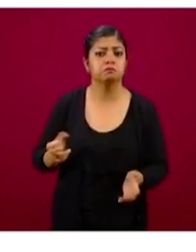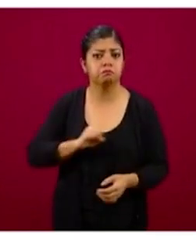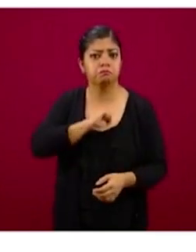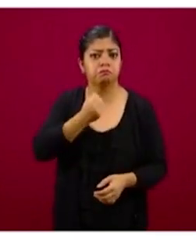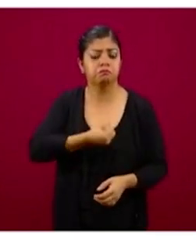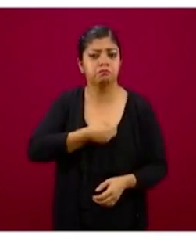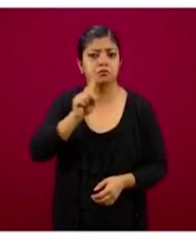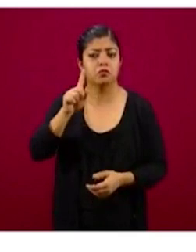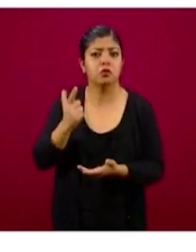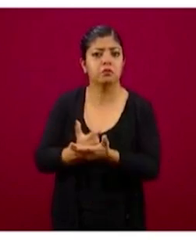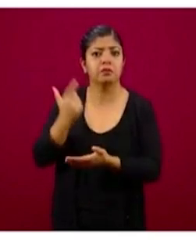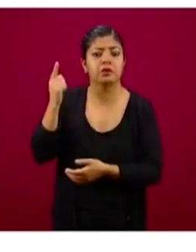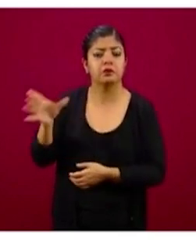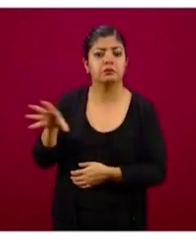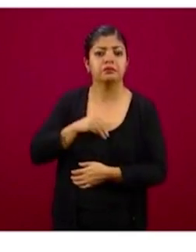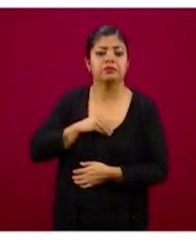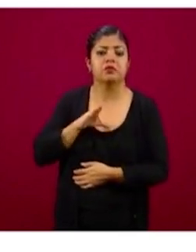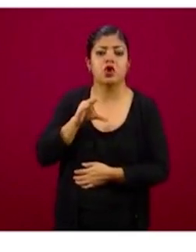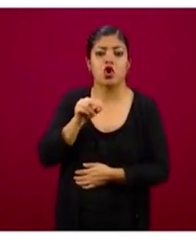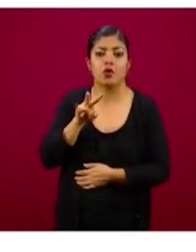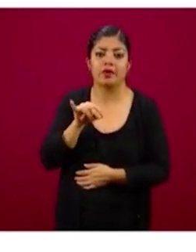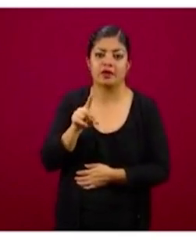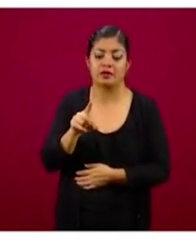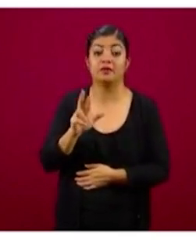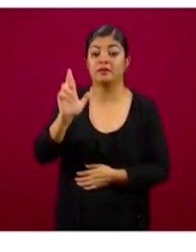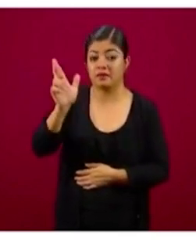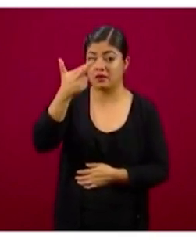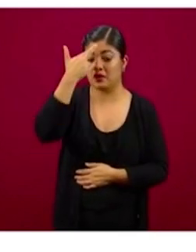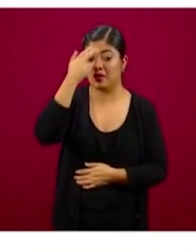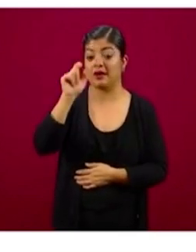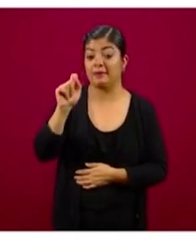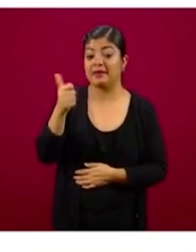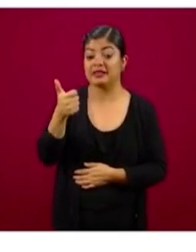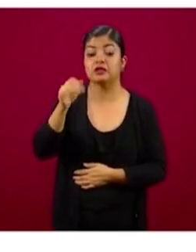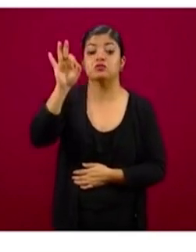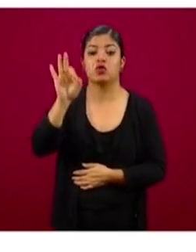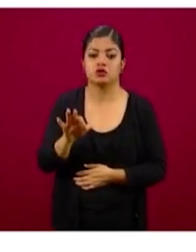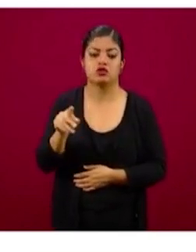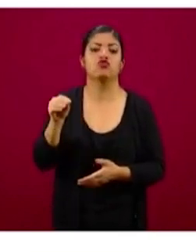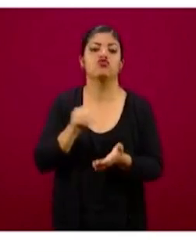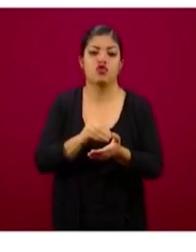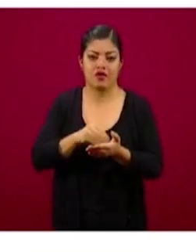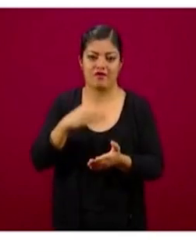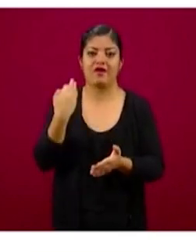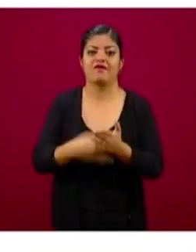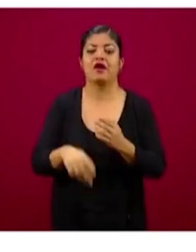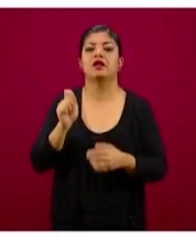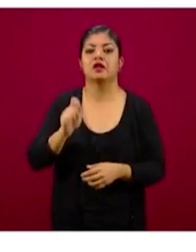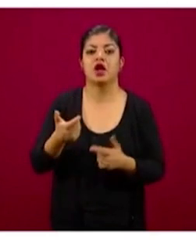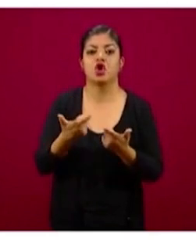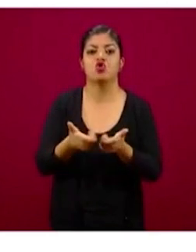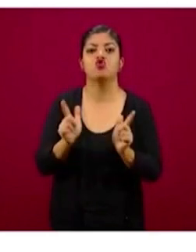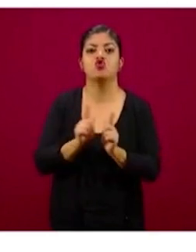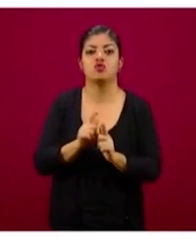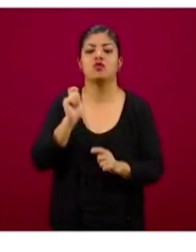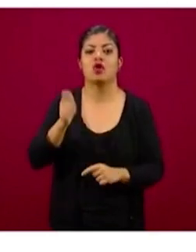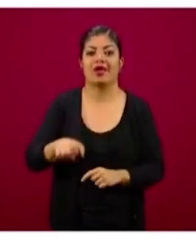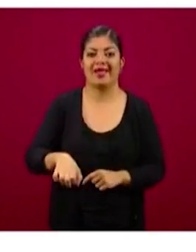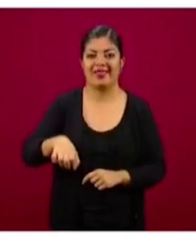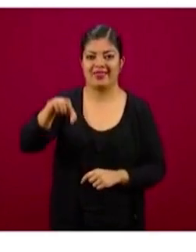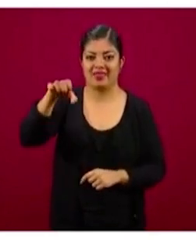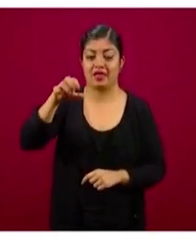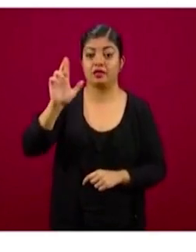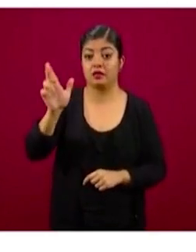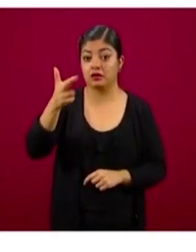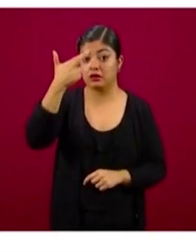tenemos aquí. Recordemos que en este 26 por ciento todavía faltaría incluir los grupos de edad, recordando que